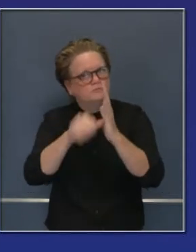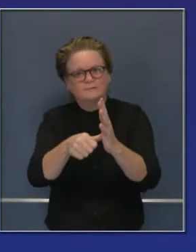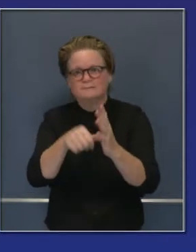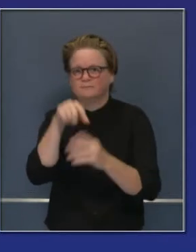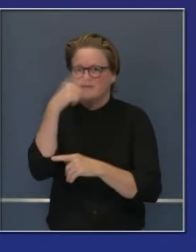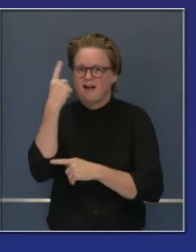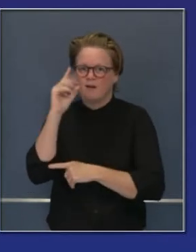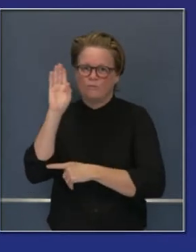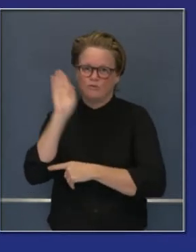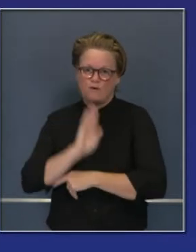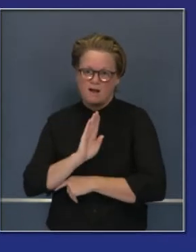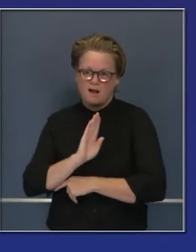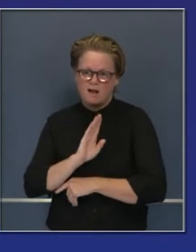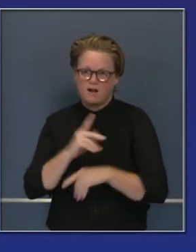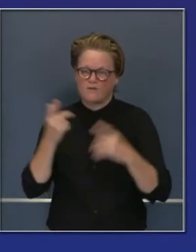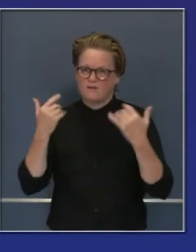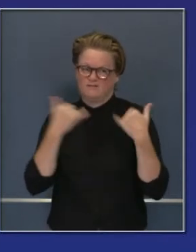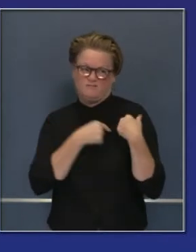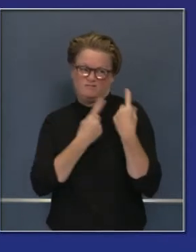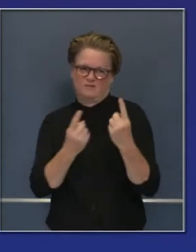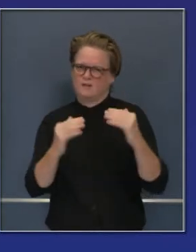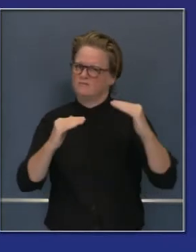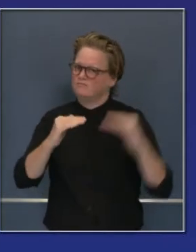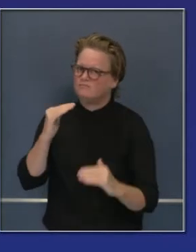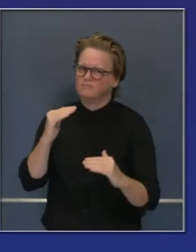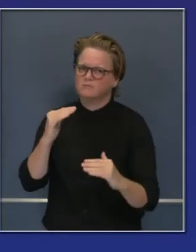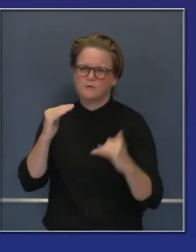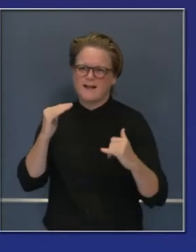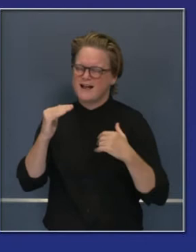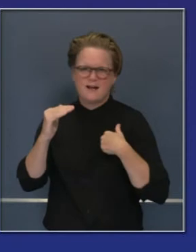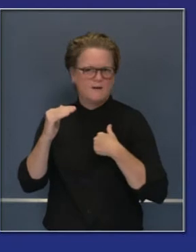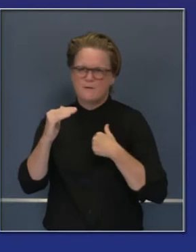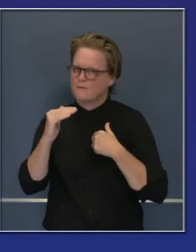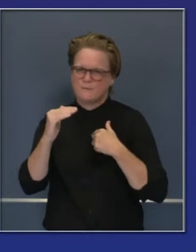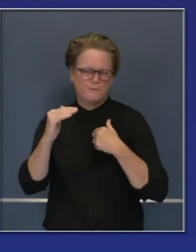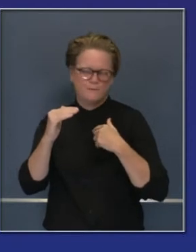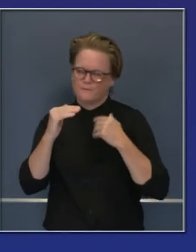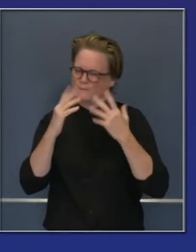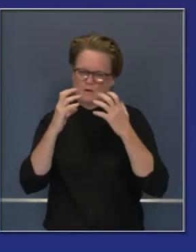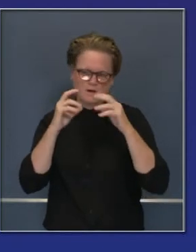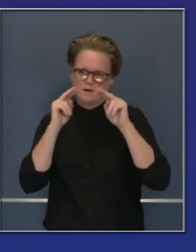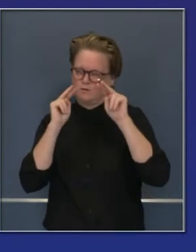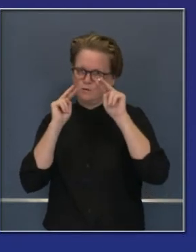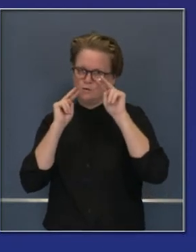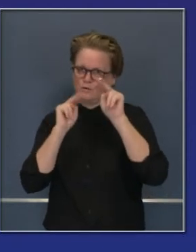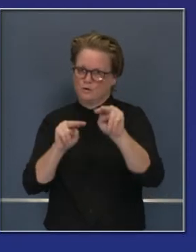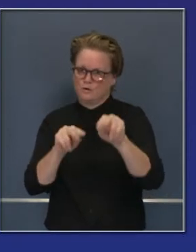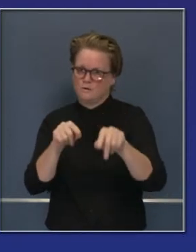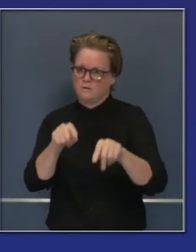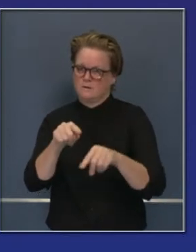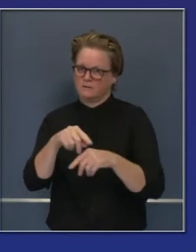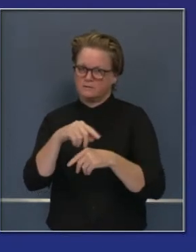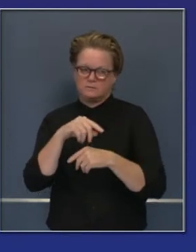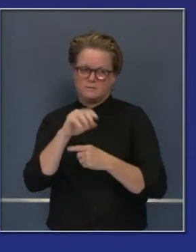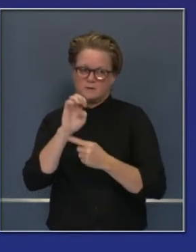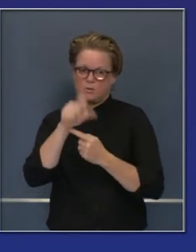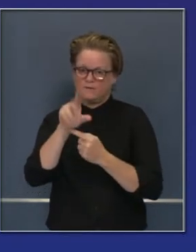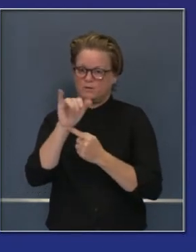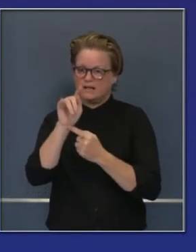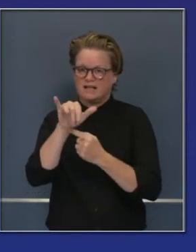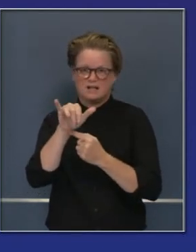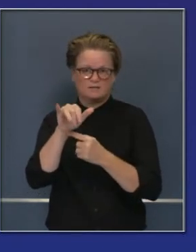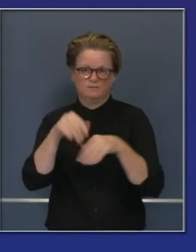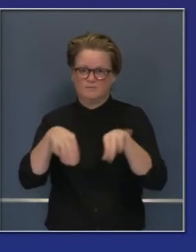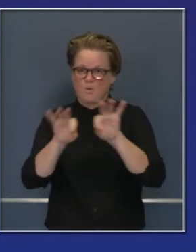minorías sean beneficiadas también y que no se vean impactadas negativamente por COVID-19. Hemos